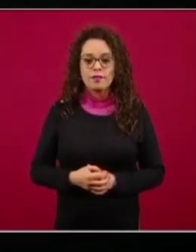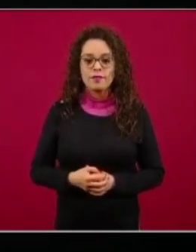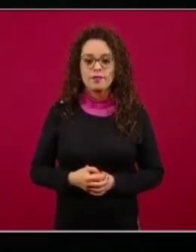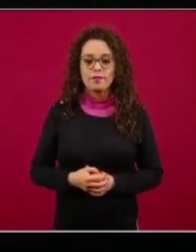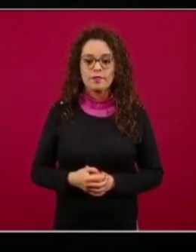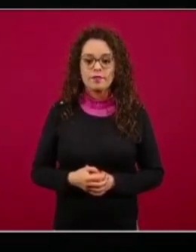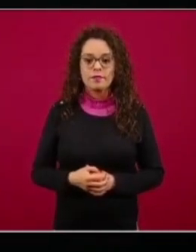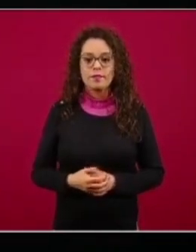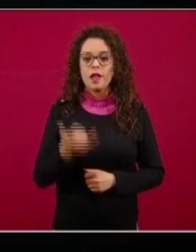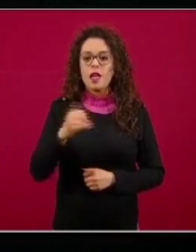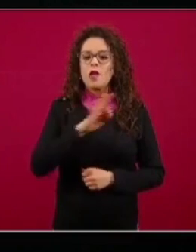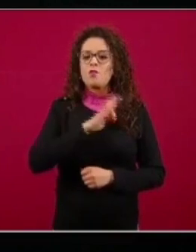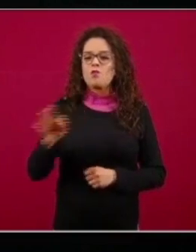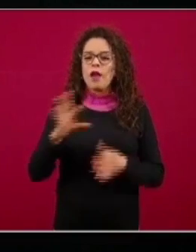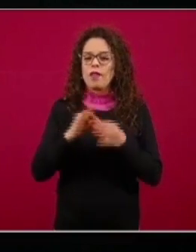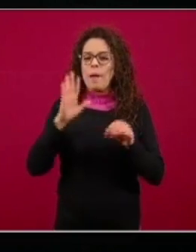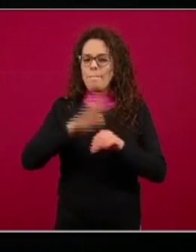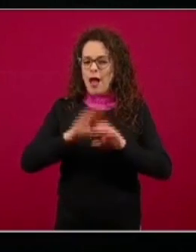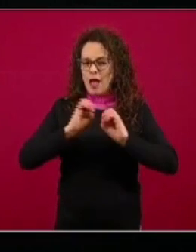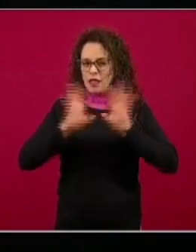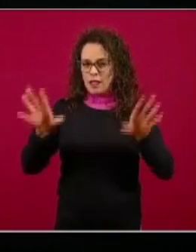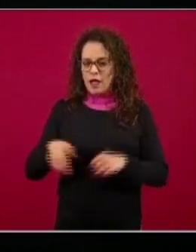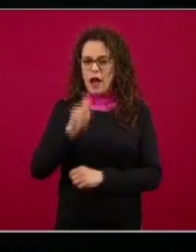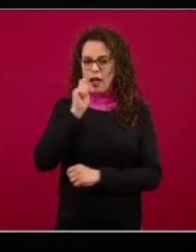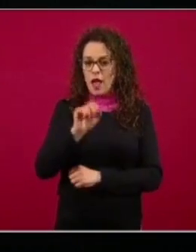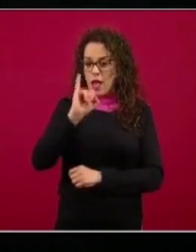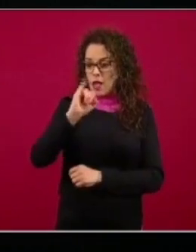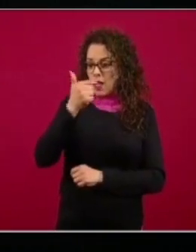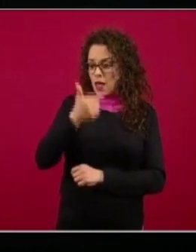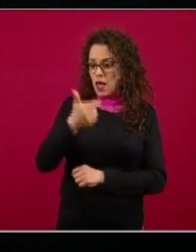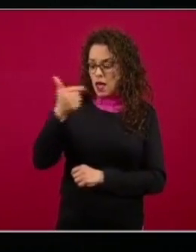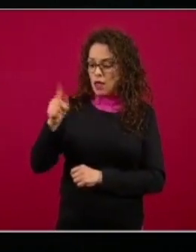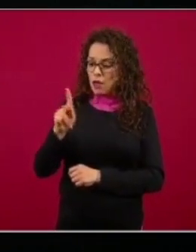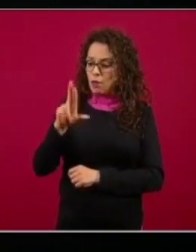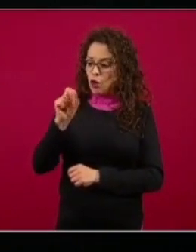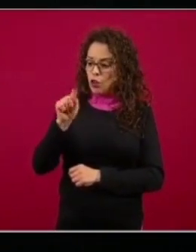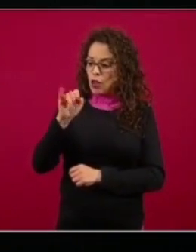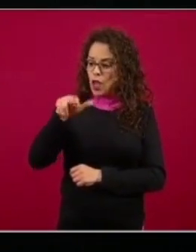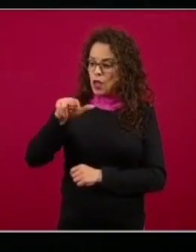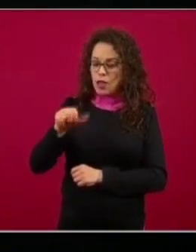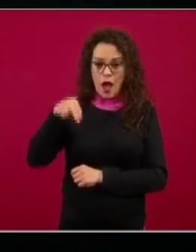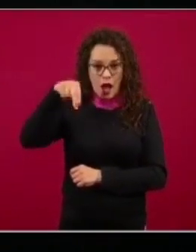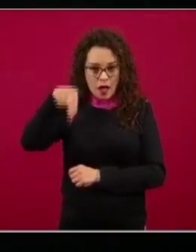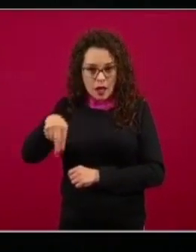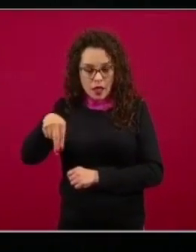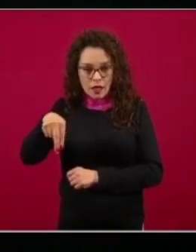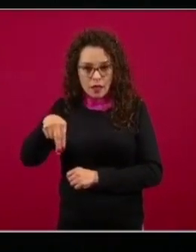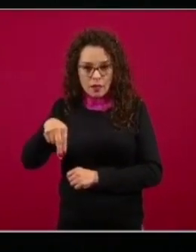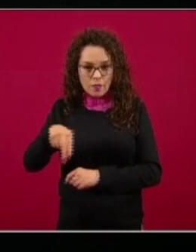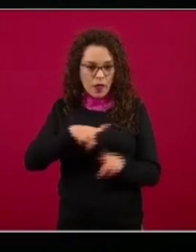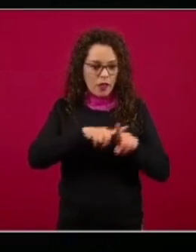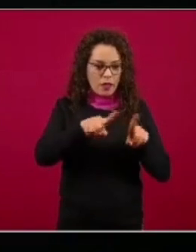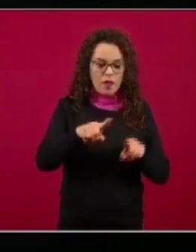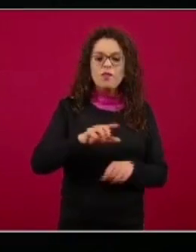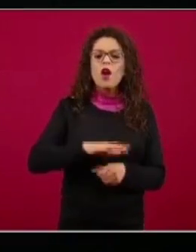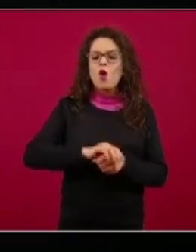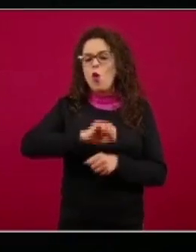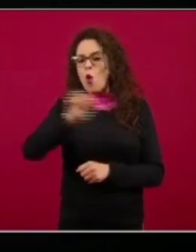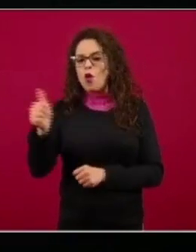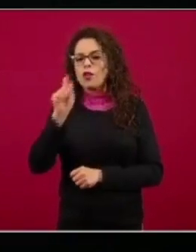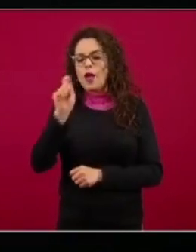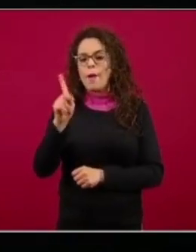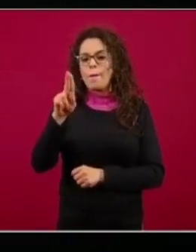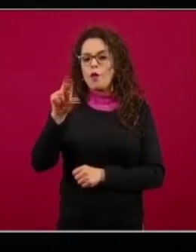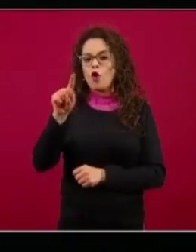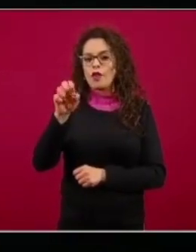medir IgG la proteína N a diferencia de la proteína S yo sé que es una